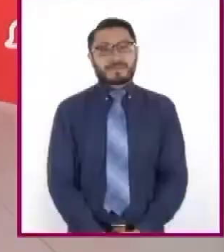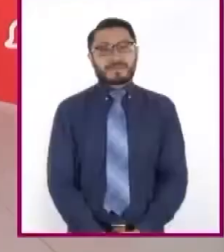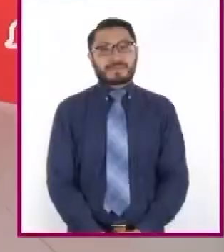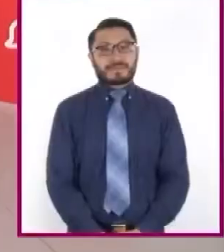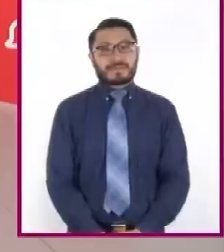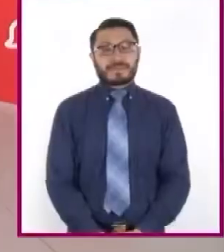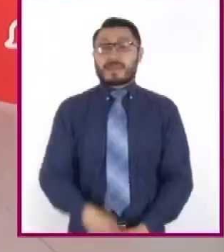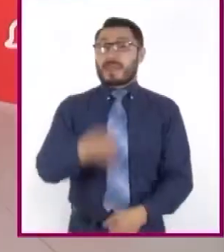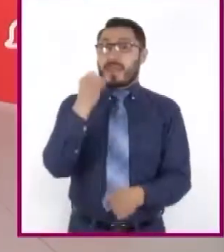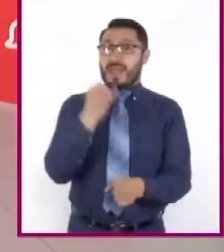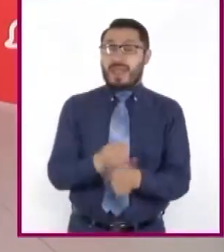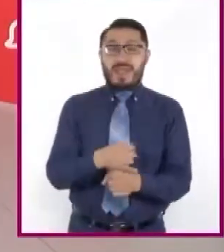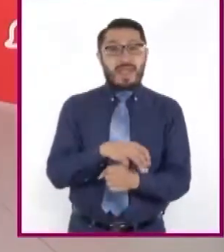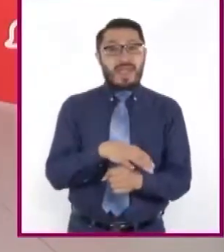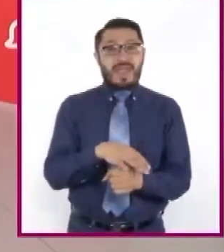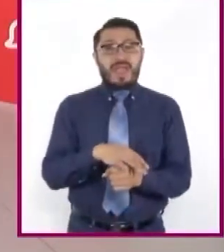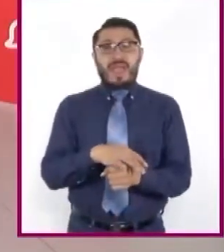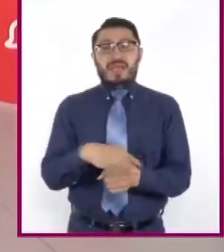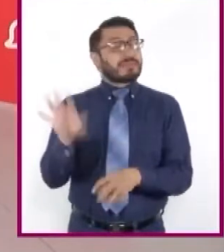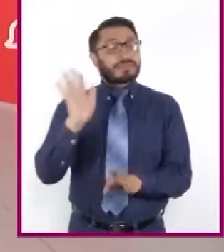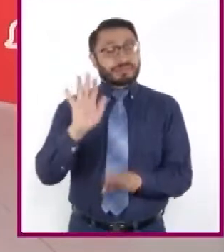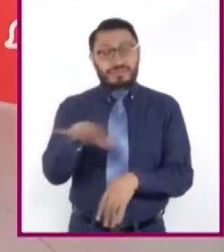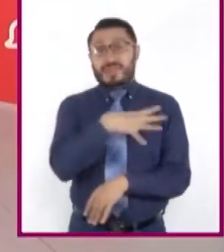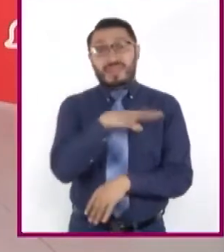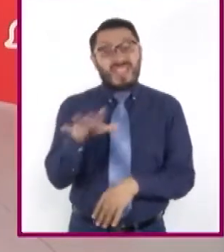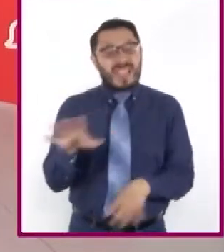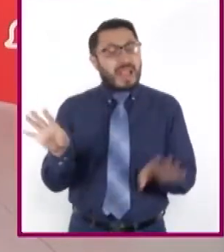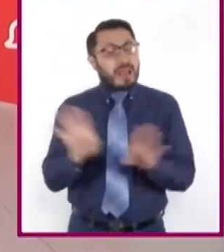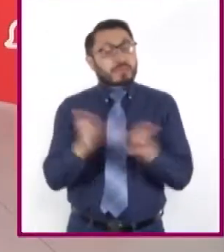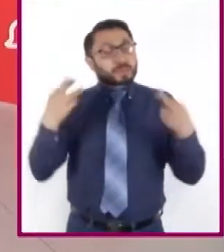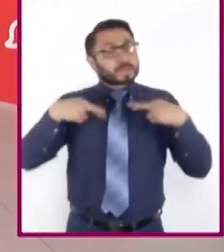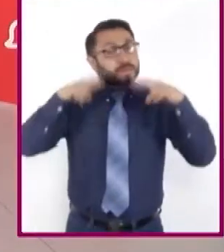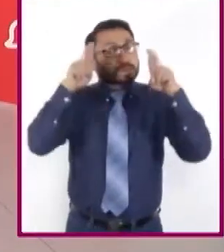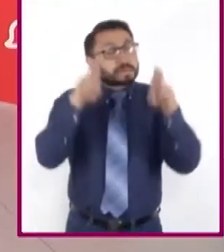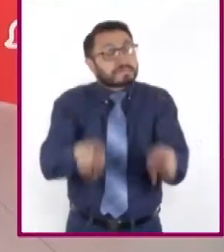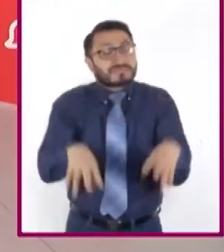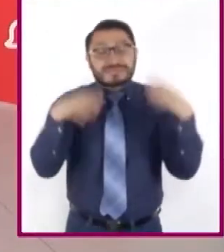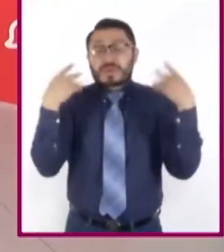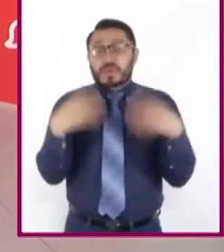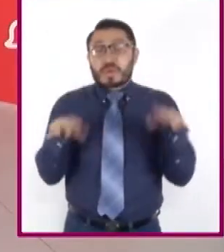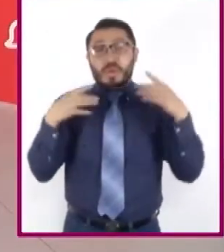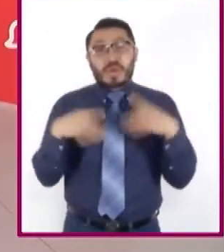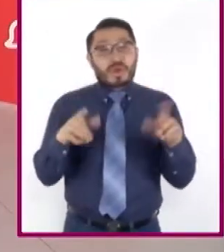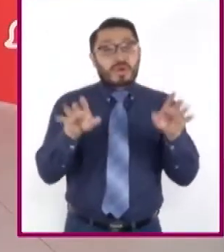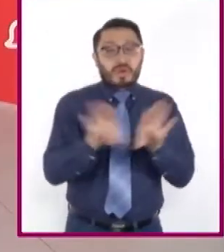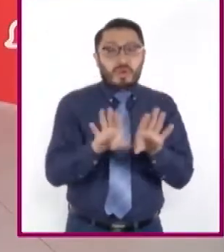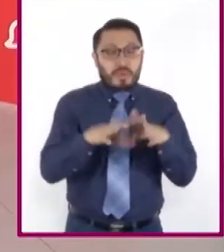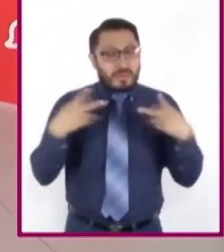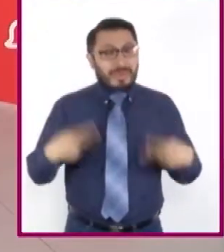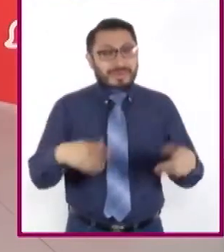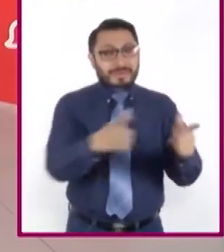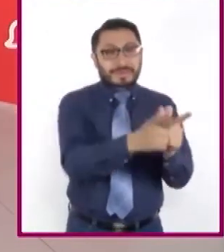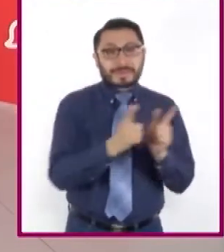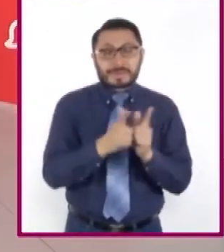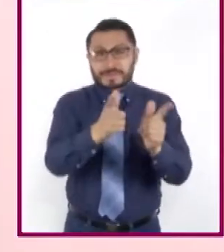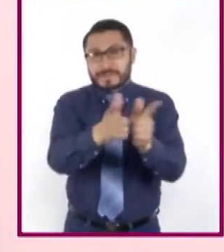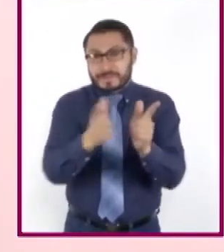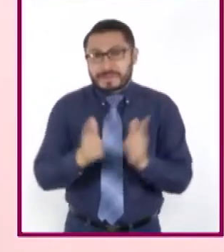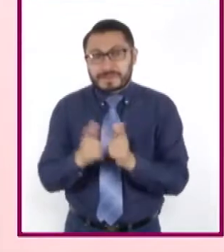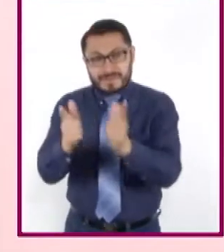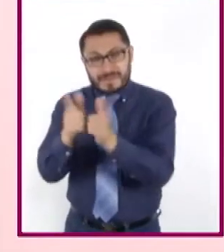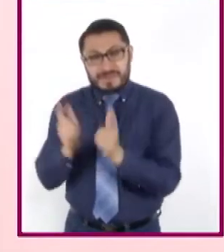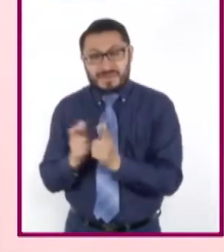¡Increíble! ¿Cómo se logra esta representación de situaciones de manera colectiva entre artistas y artesanos?